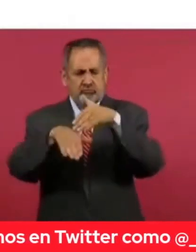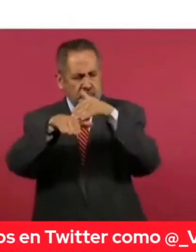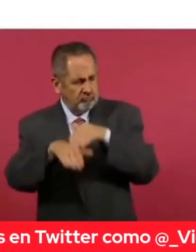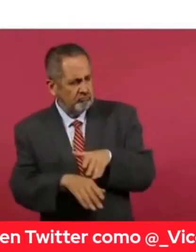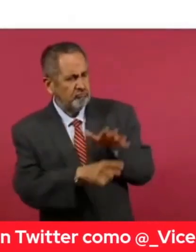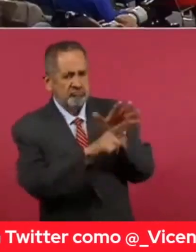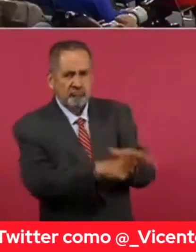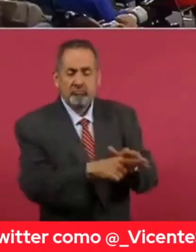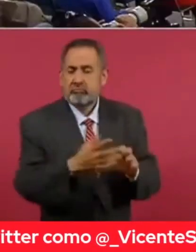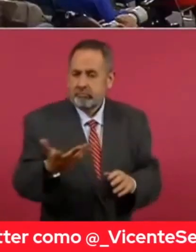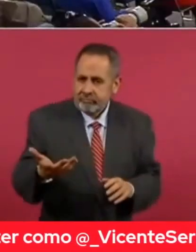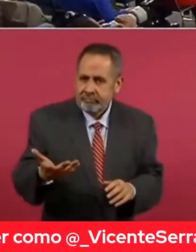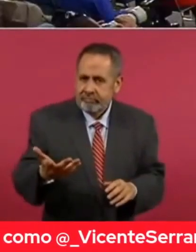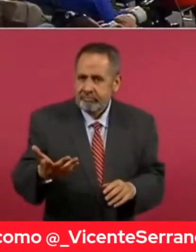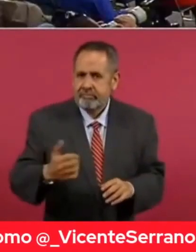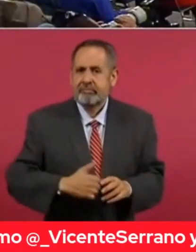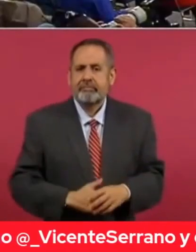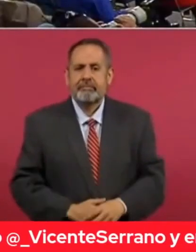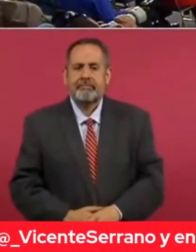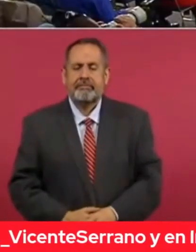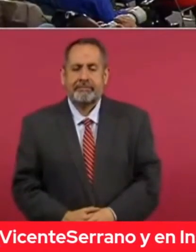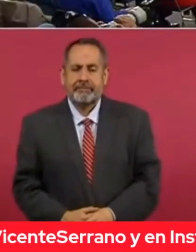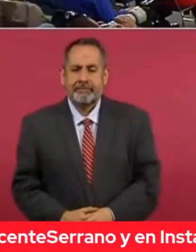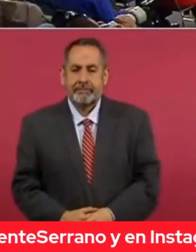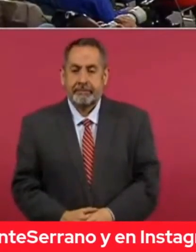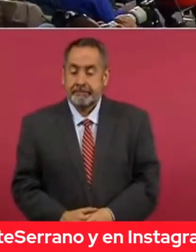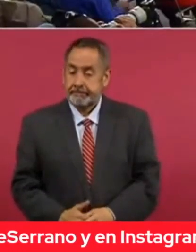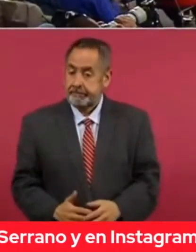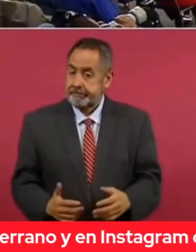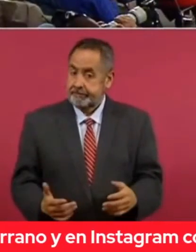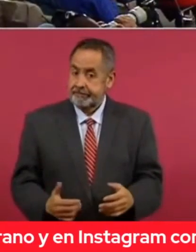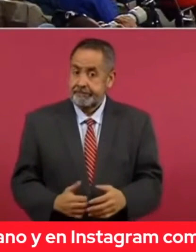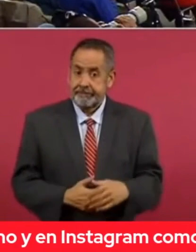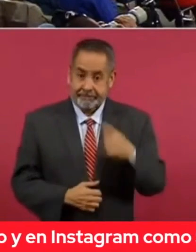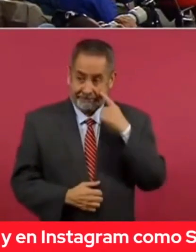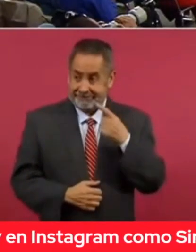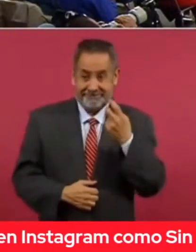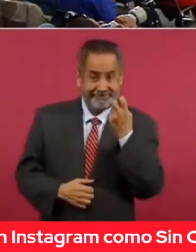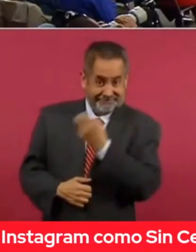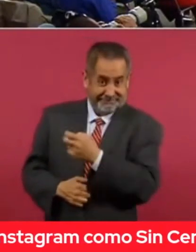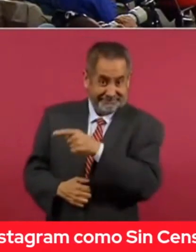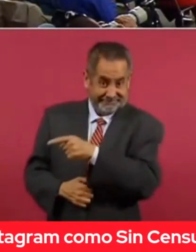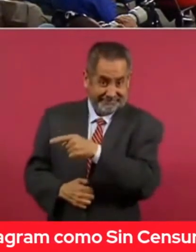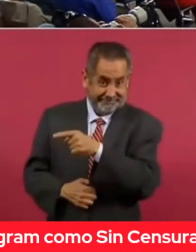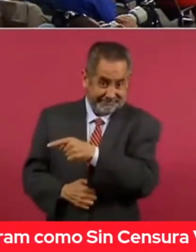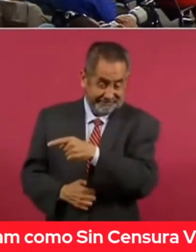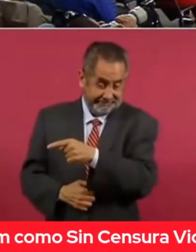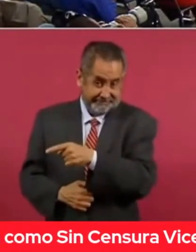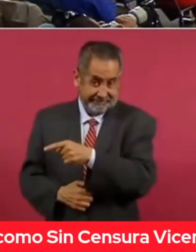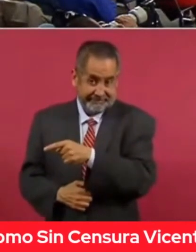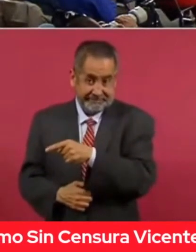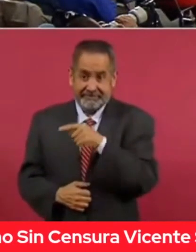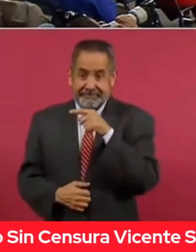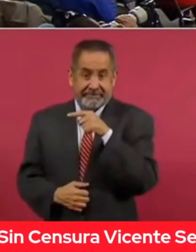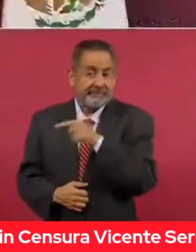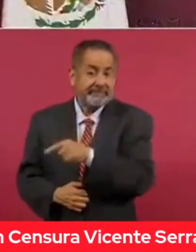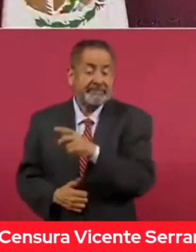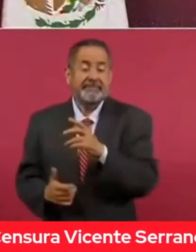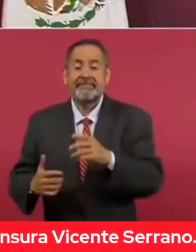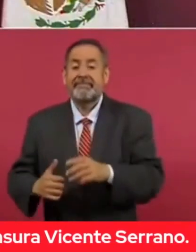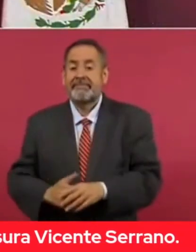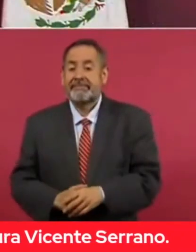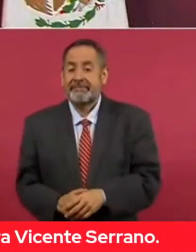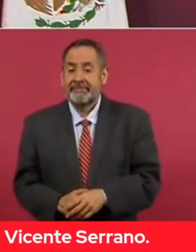Asesor principal, el consejero. Bueno, pues, él era el